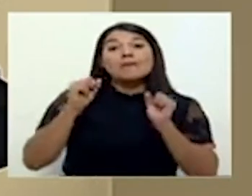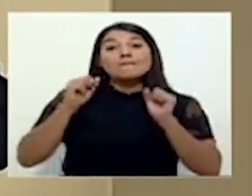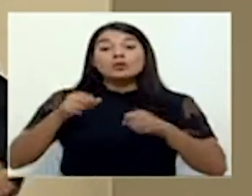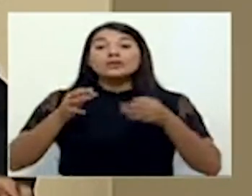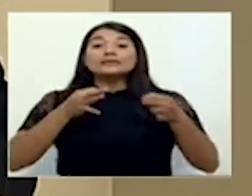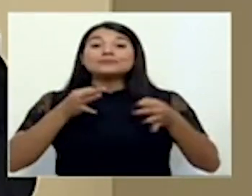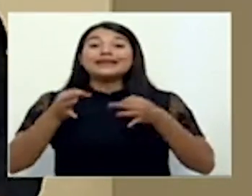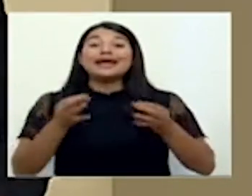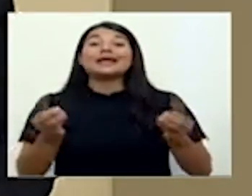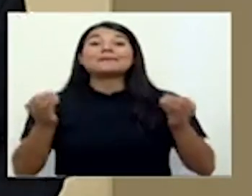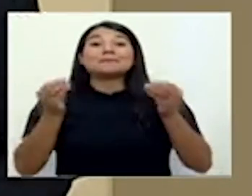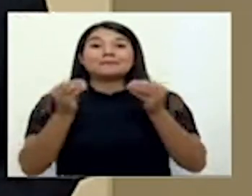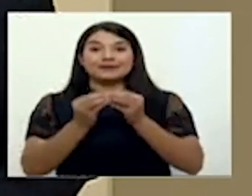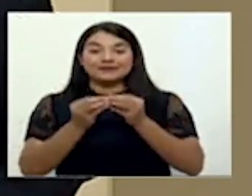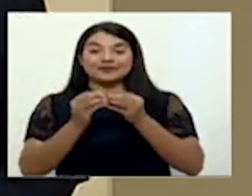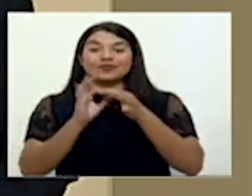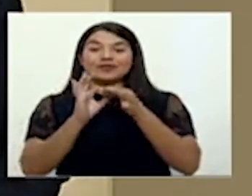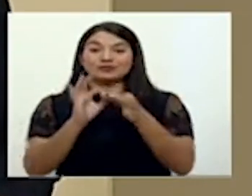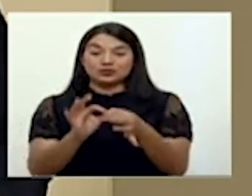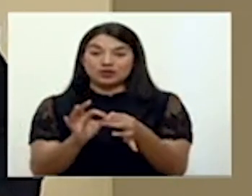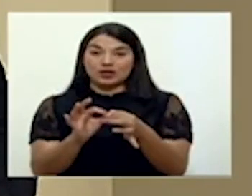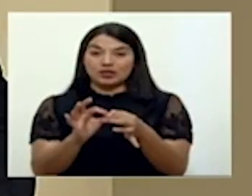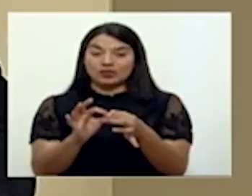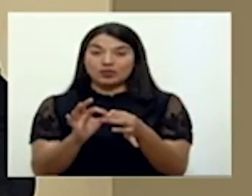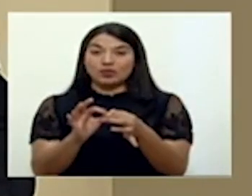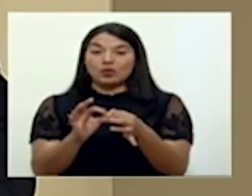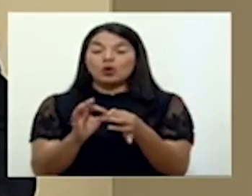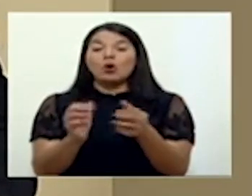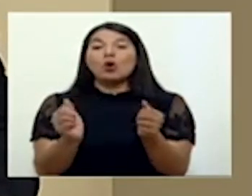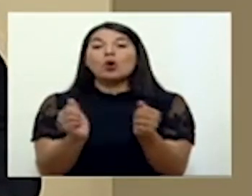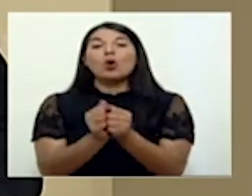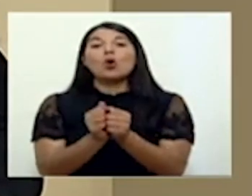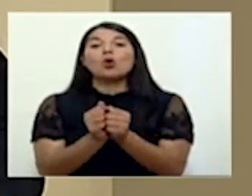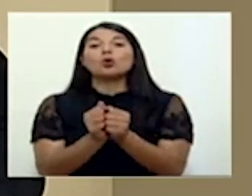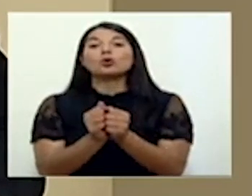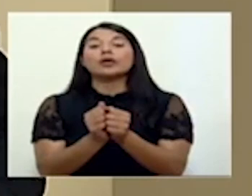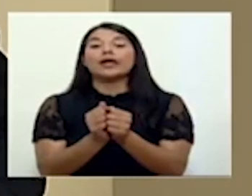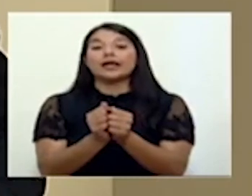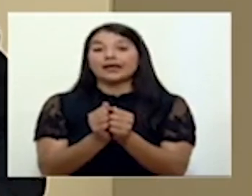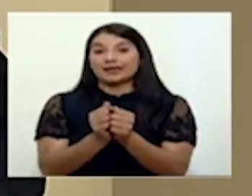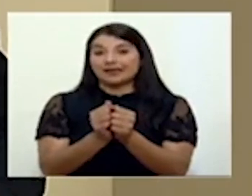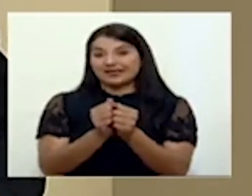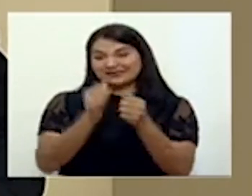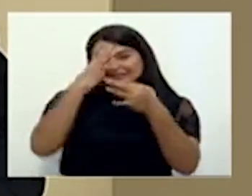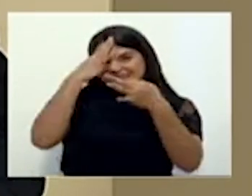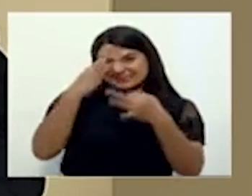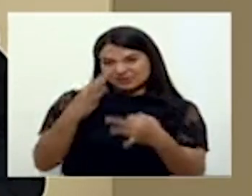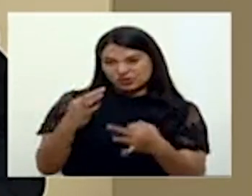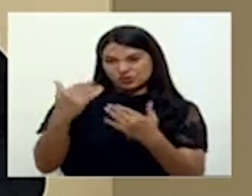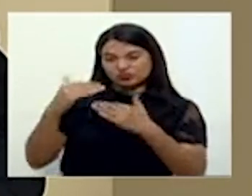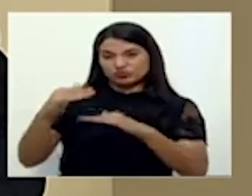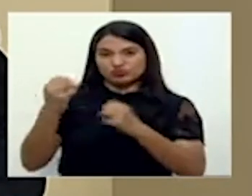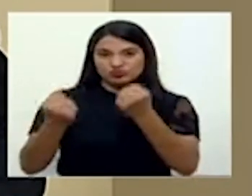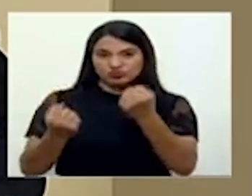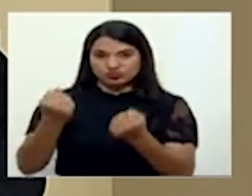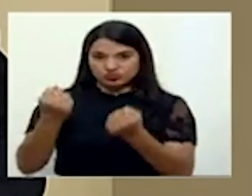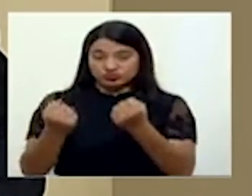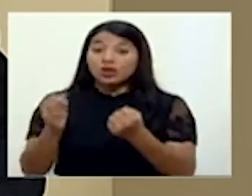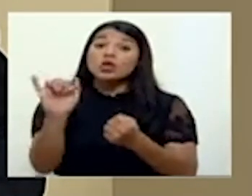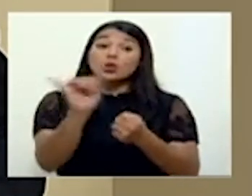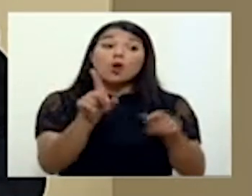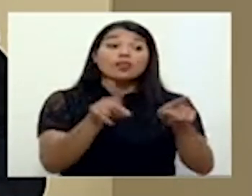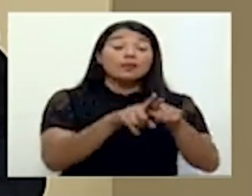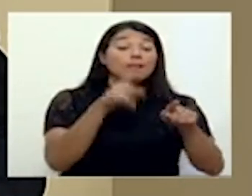poco sobre cuál es el rol de las medidas, tanto las medidas aplicadas a los establecimientos